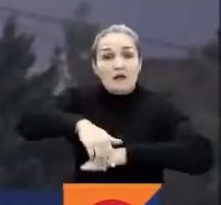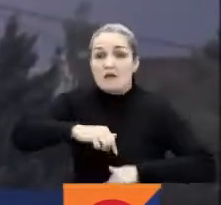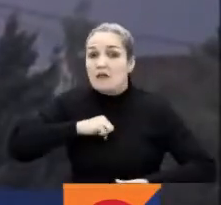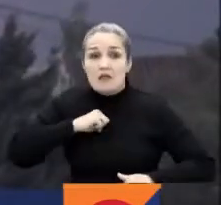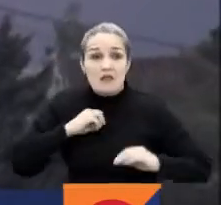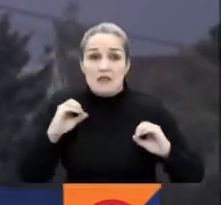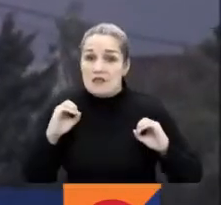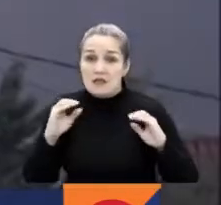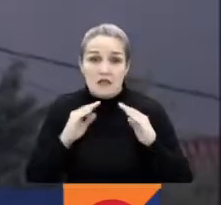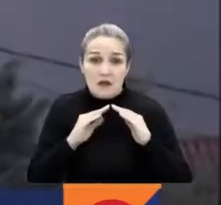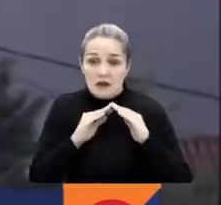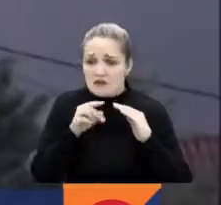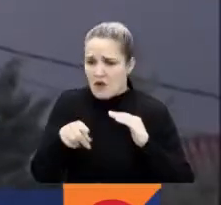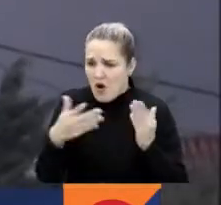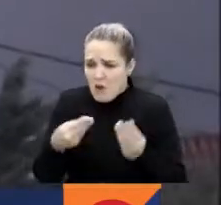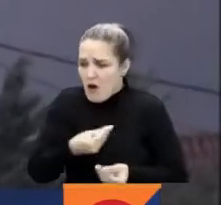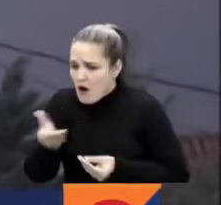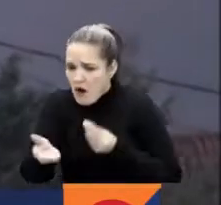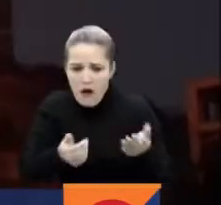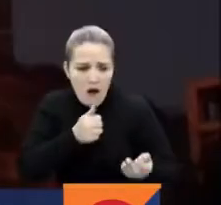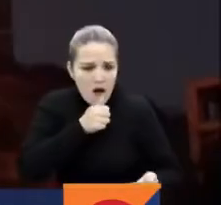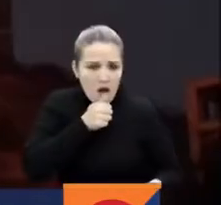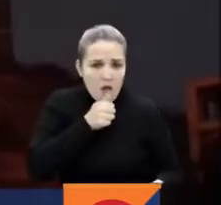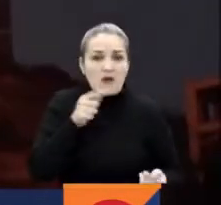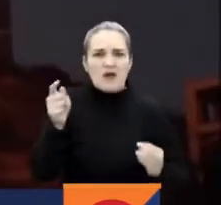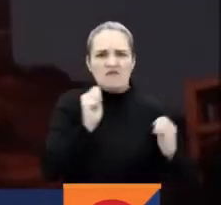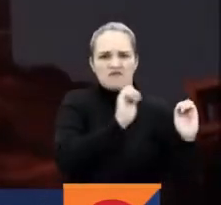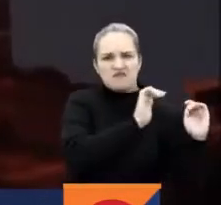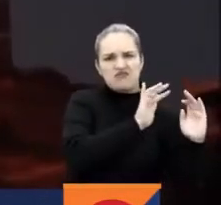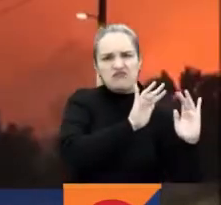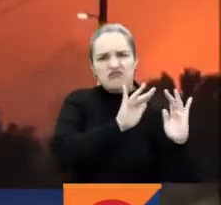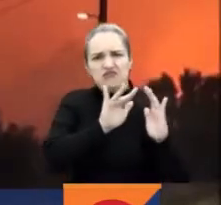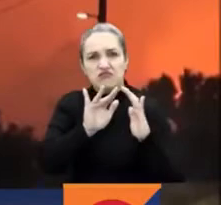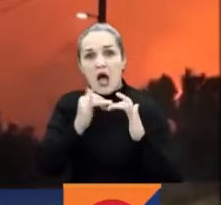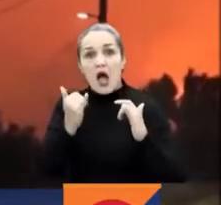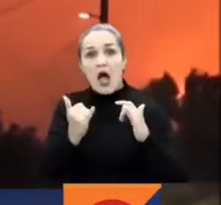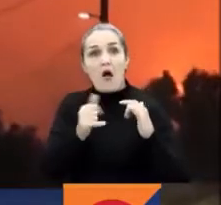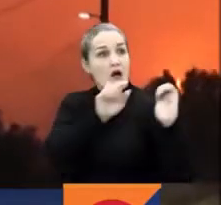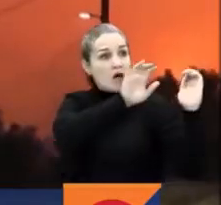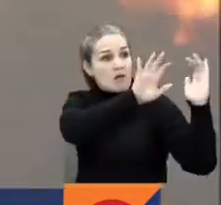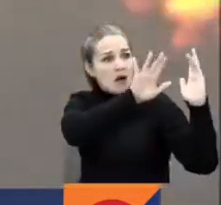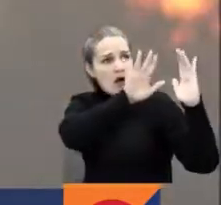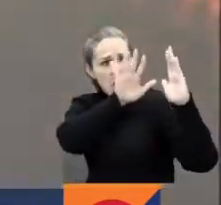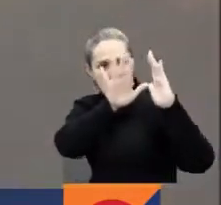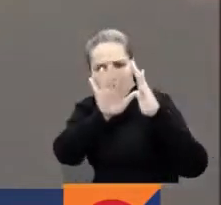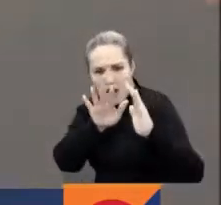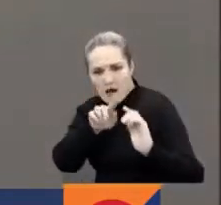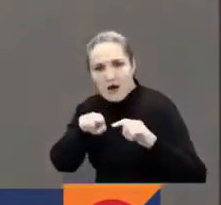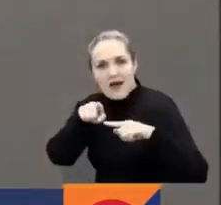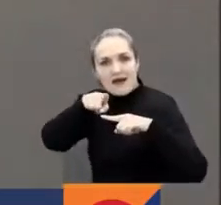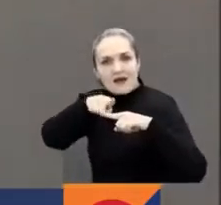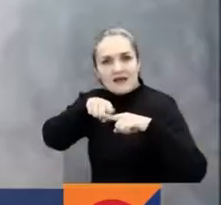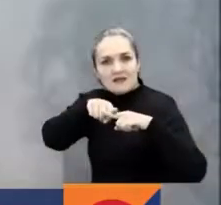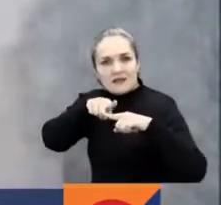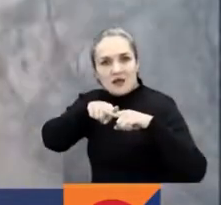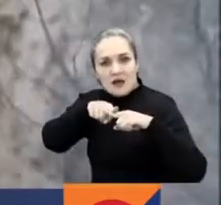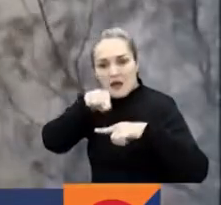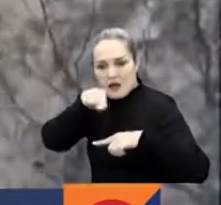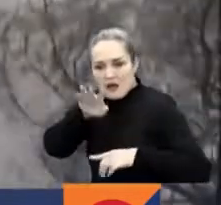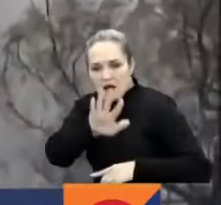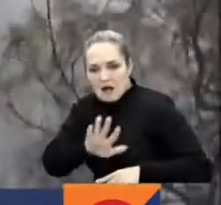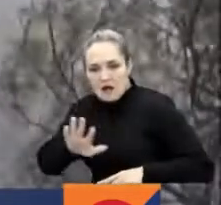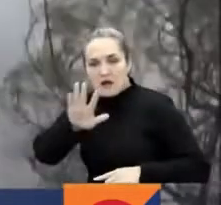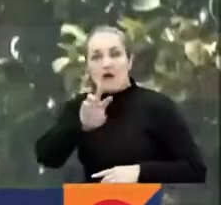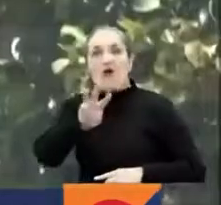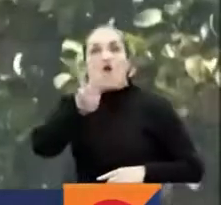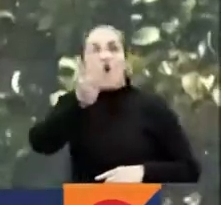La ola de calor se traslada velozmente y Grecia es la nueva locación de ella y sus estragos. Ocho poblaciones evacuadas hacen